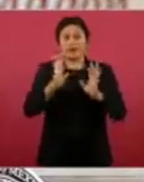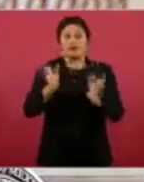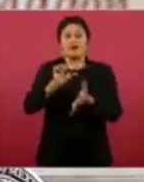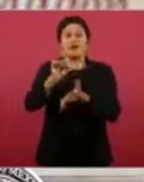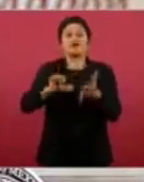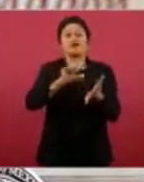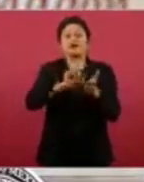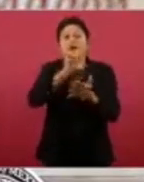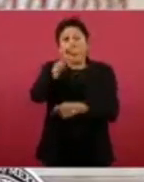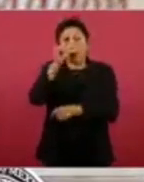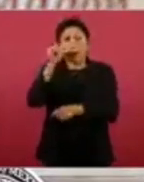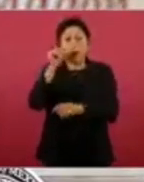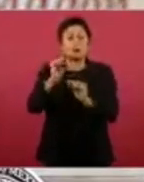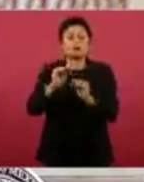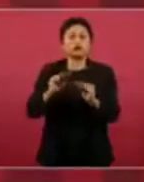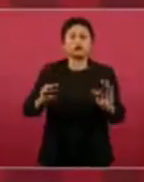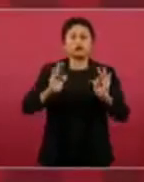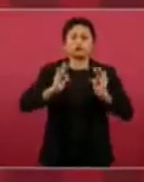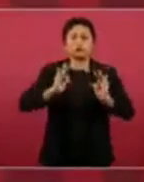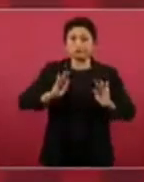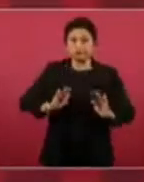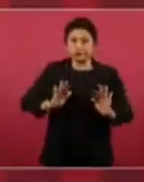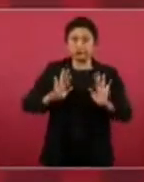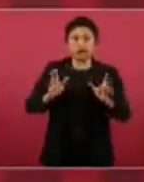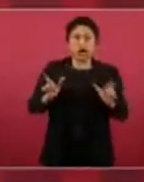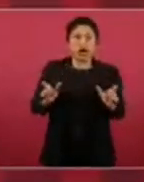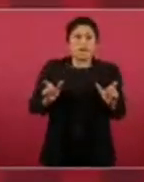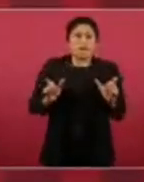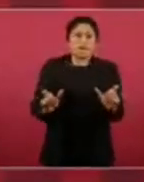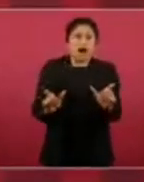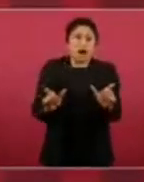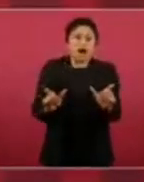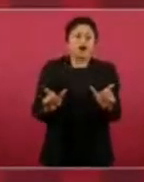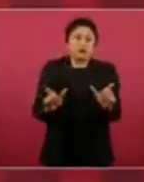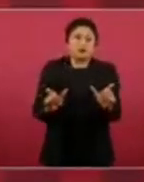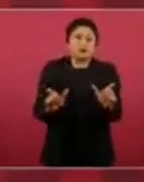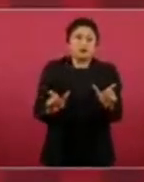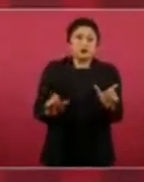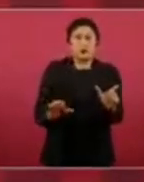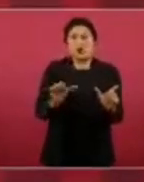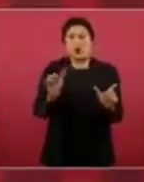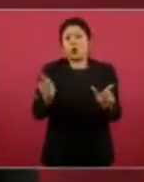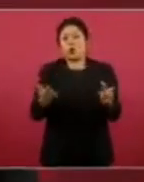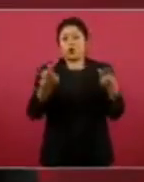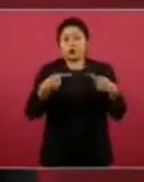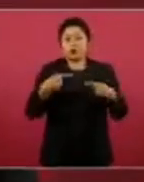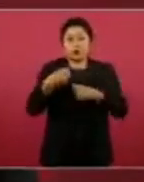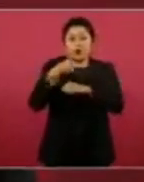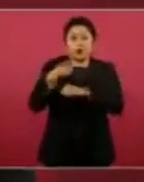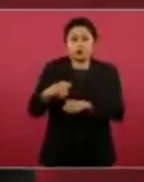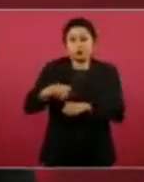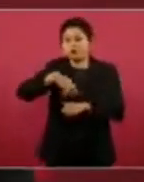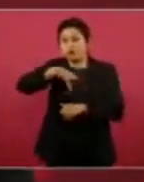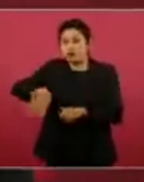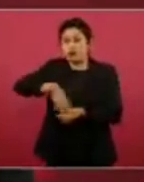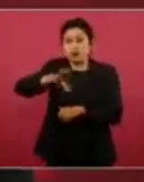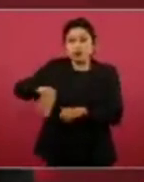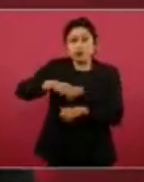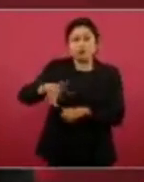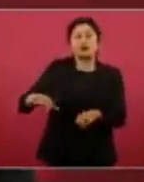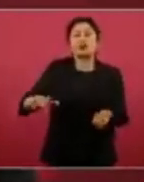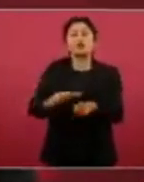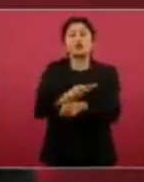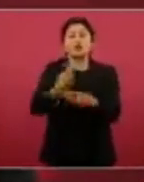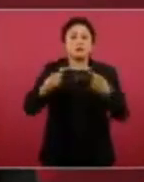que se ha restablecido el orden público y que sigue, junto con el resto de las autoridades, la persecución a los que intervinieron en estos